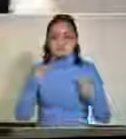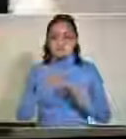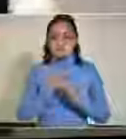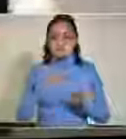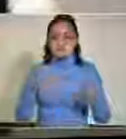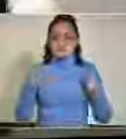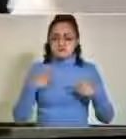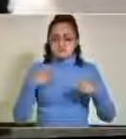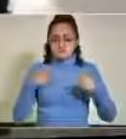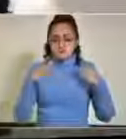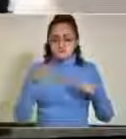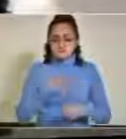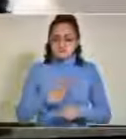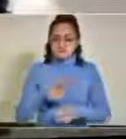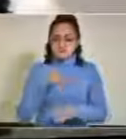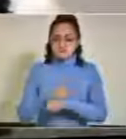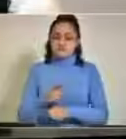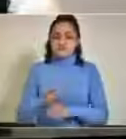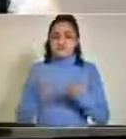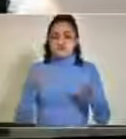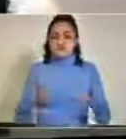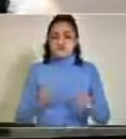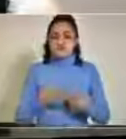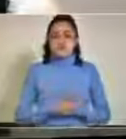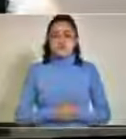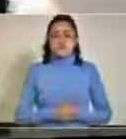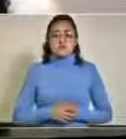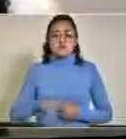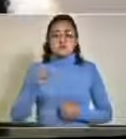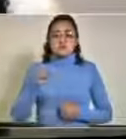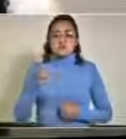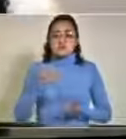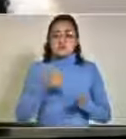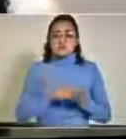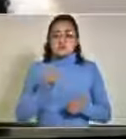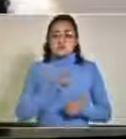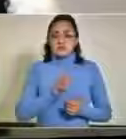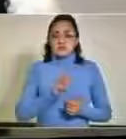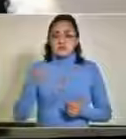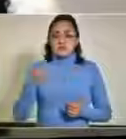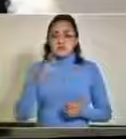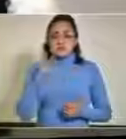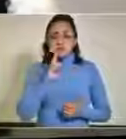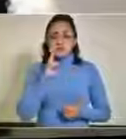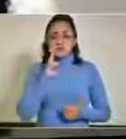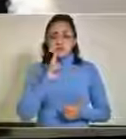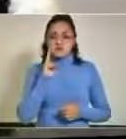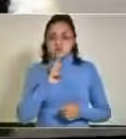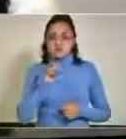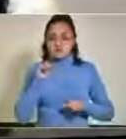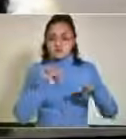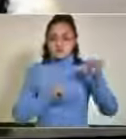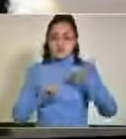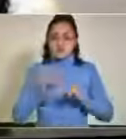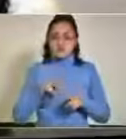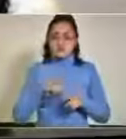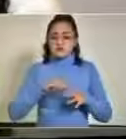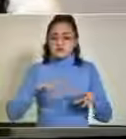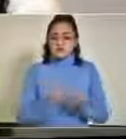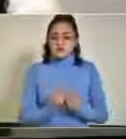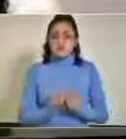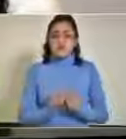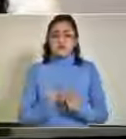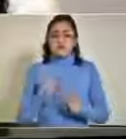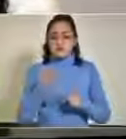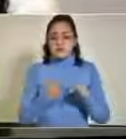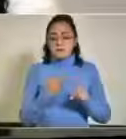Comunicación, buen día. Tenemos hasta el momento 32.308 muestras procesadas, teniendo un acumulado